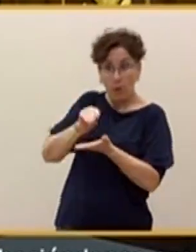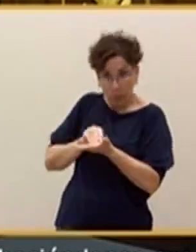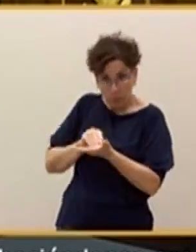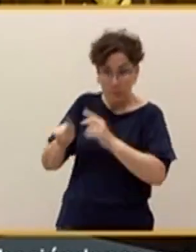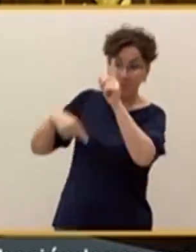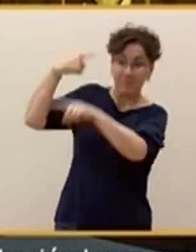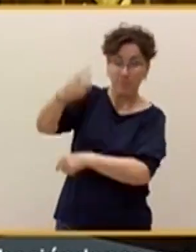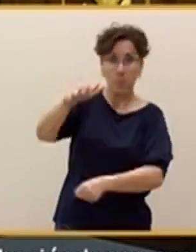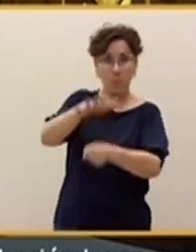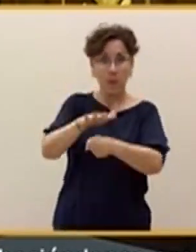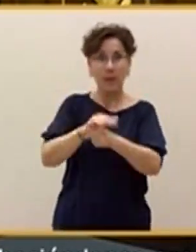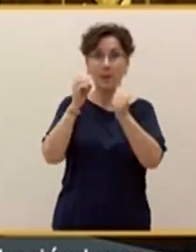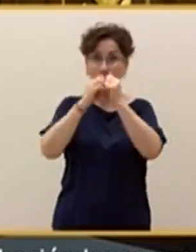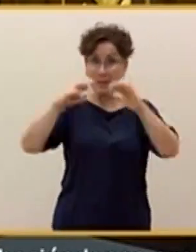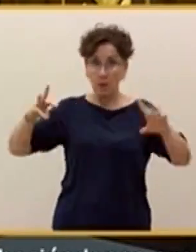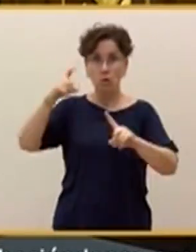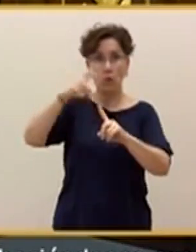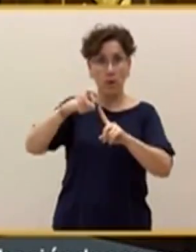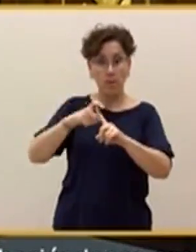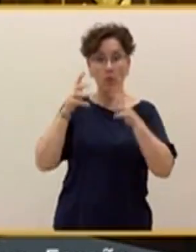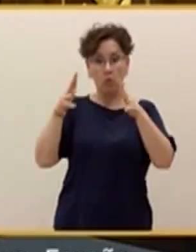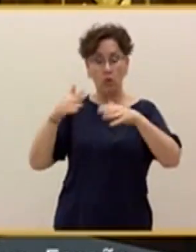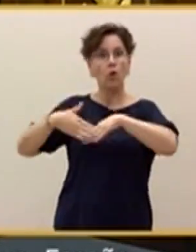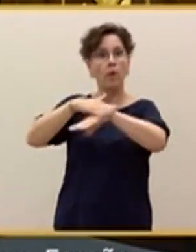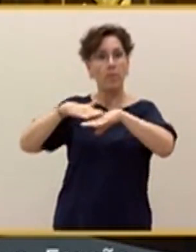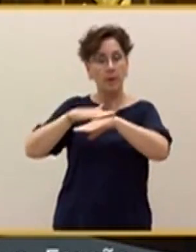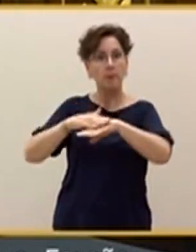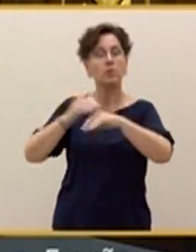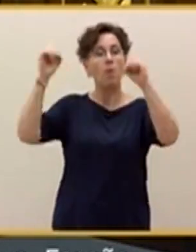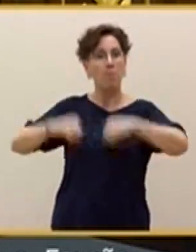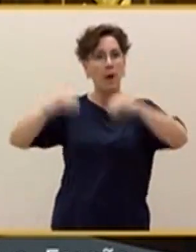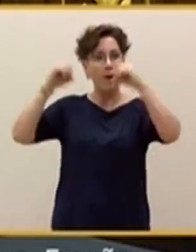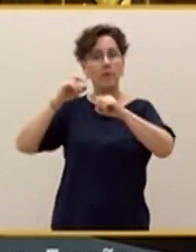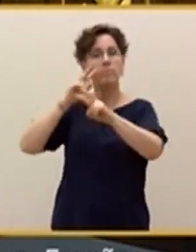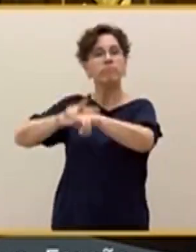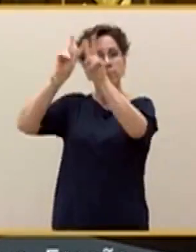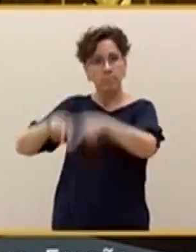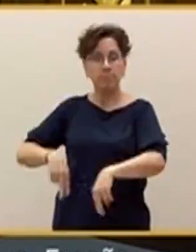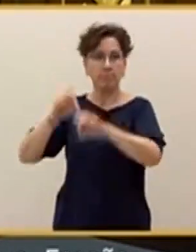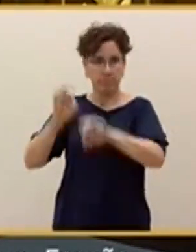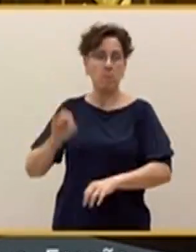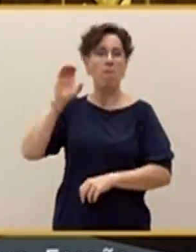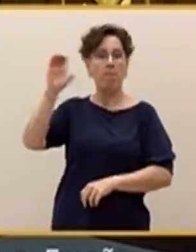de mayo España aprobará en su Consejo de Ministros el reconocimiento al Estado de Palestina.